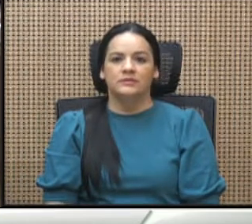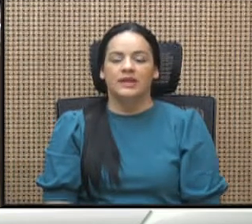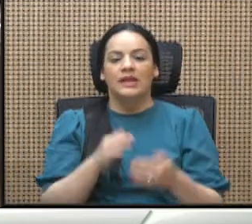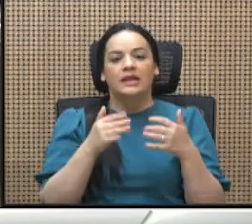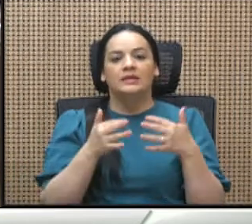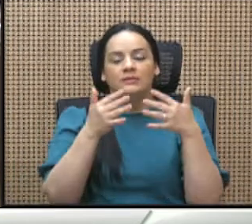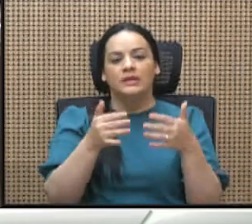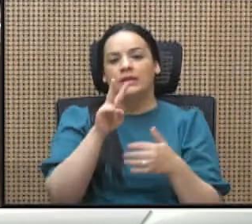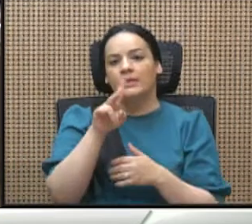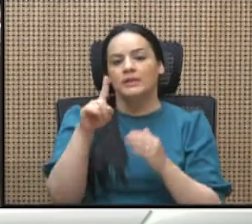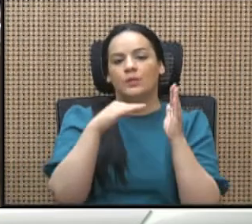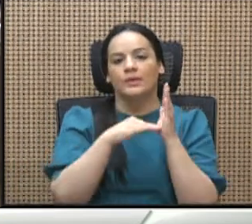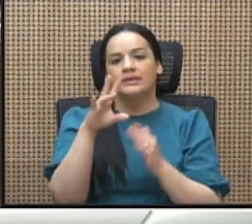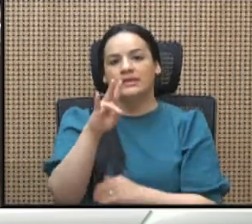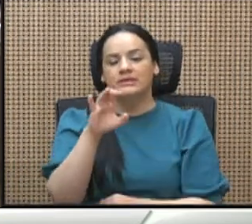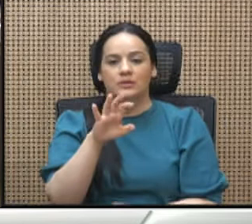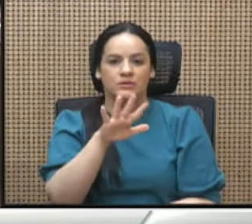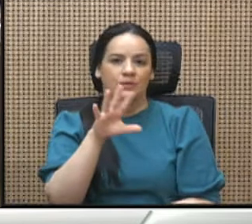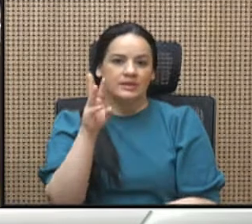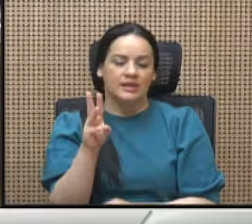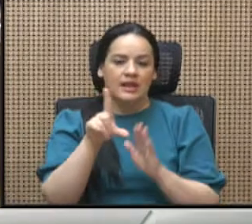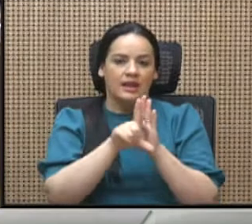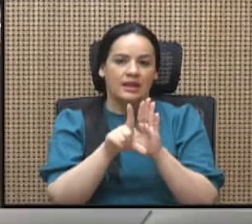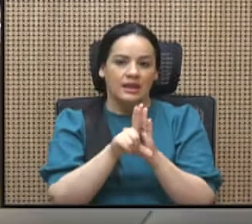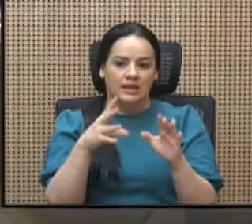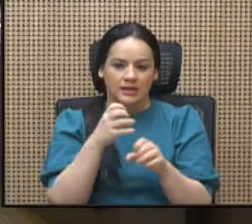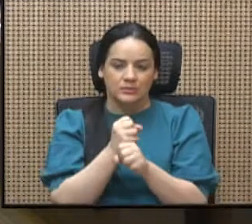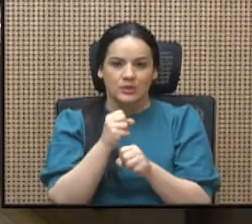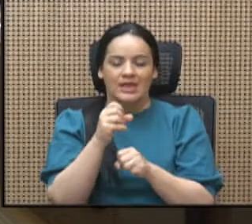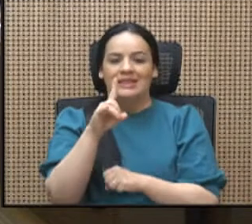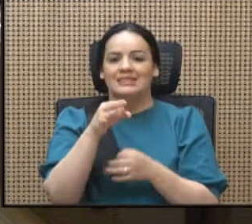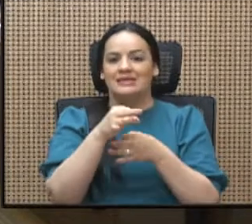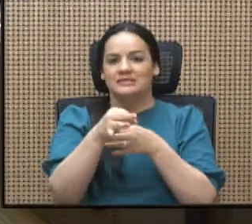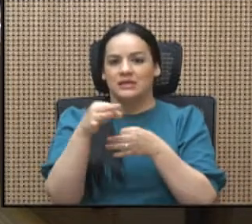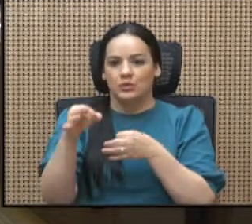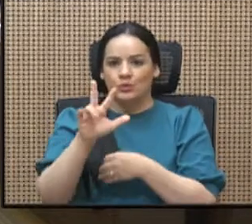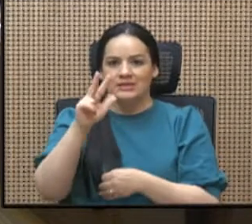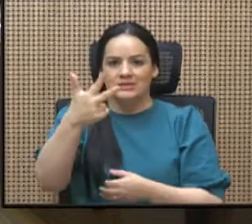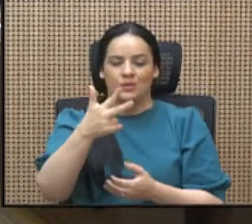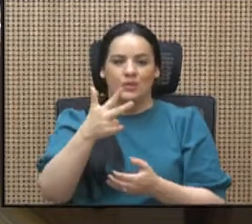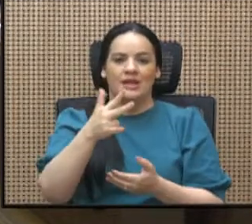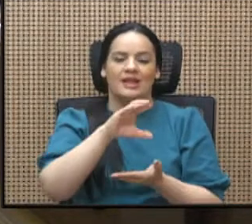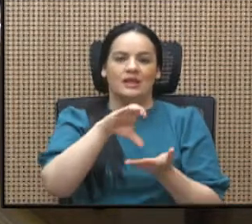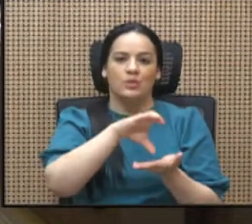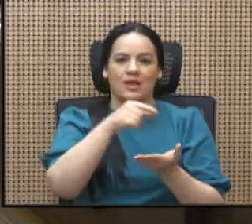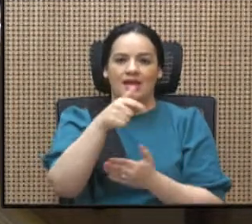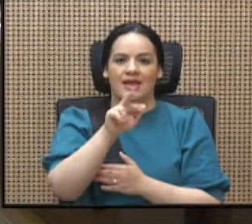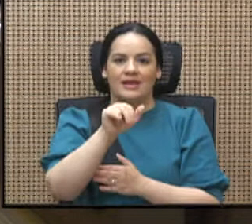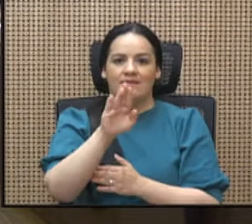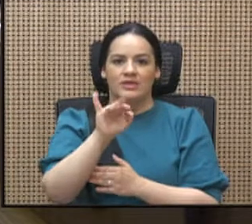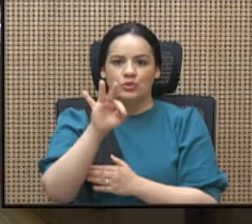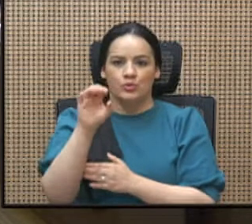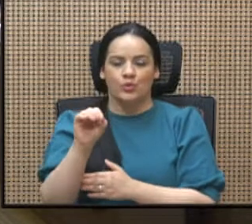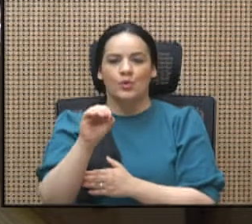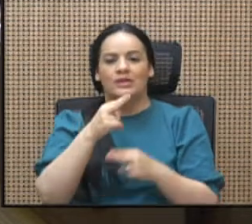instituciones del Estado, los legisladores establecieron la prohibición para que quien ocupe el puesto de tesorero nacional no pueda